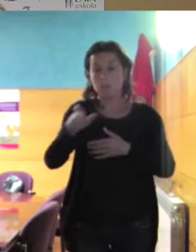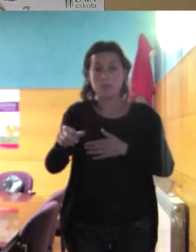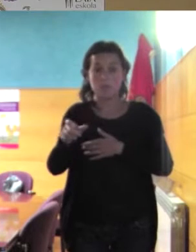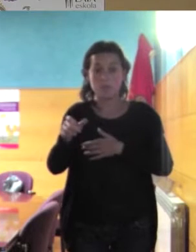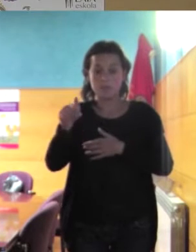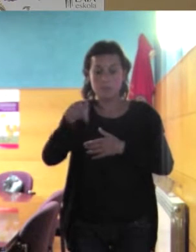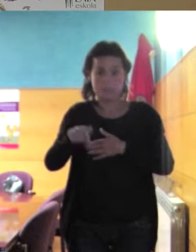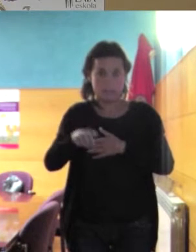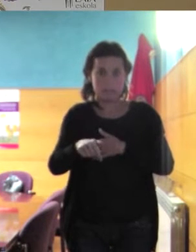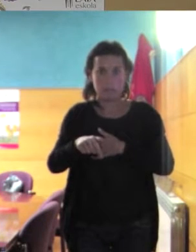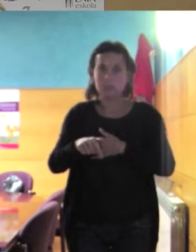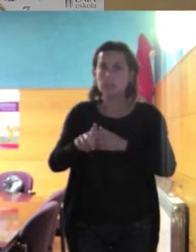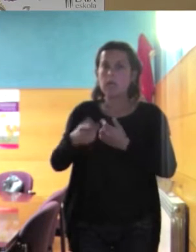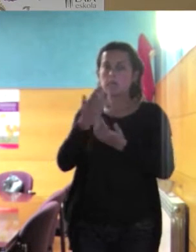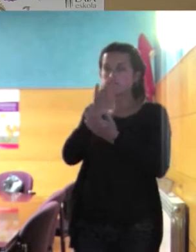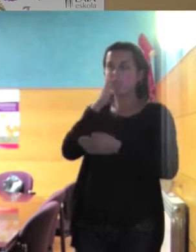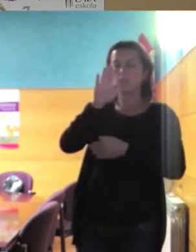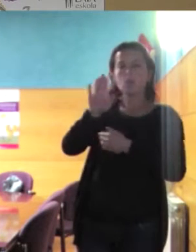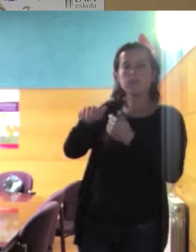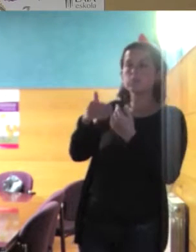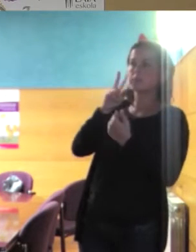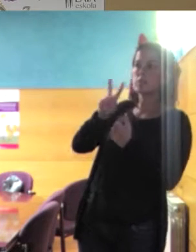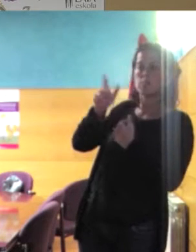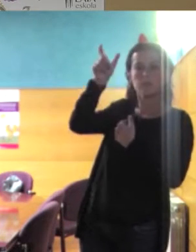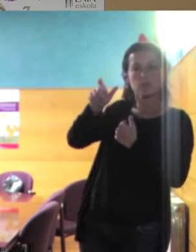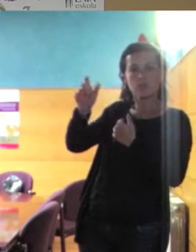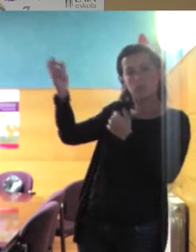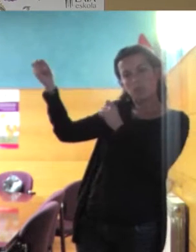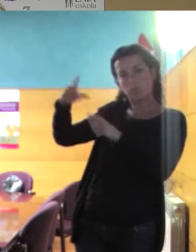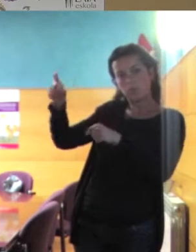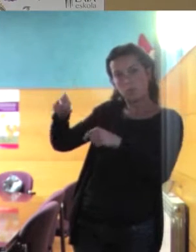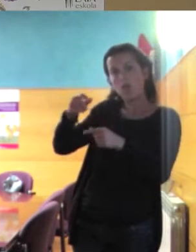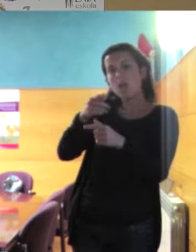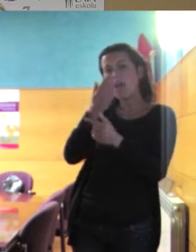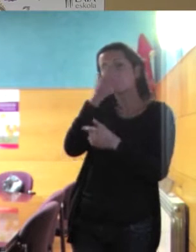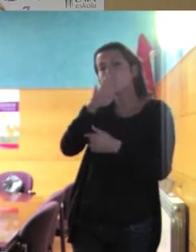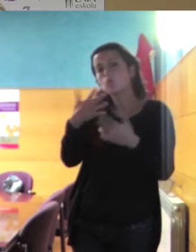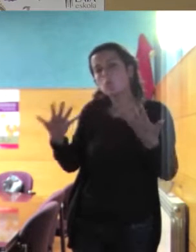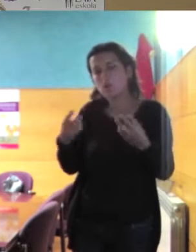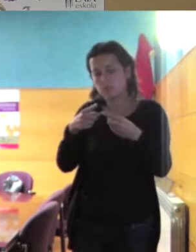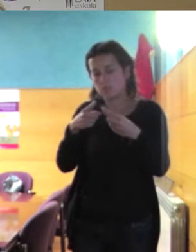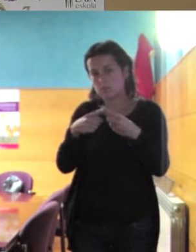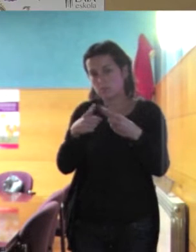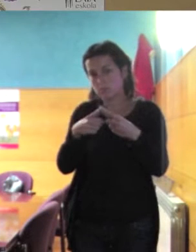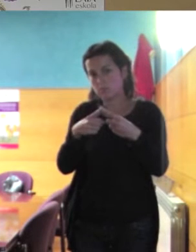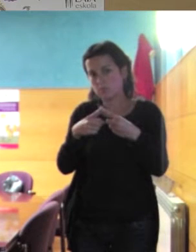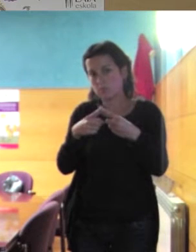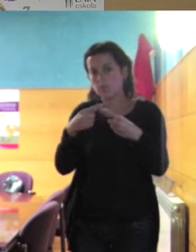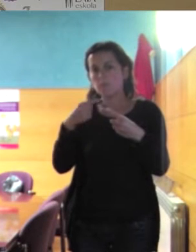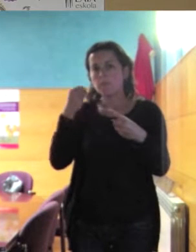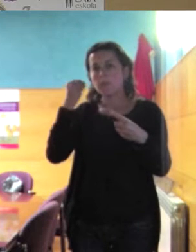gente que llega de otros países, pues son particularmente estas tres. La actitud etnocentrista está de pensar